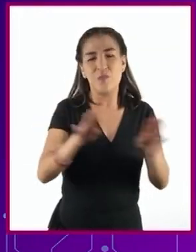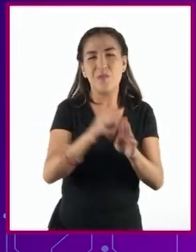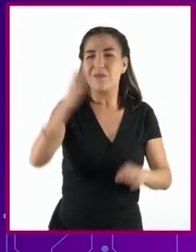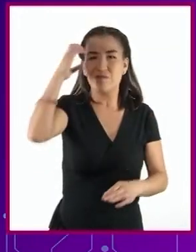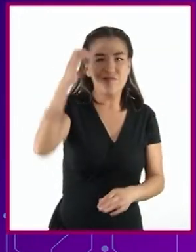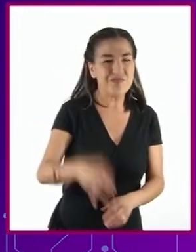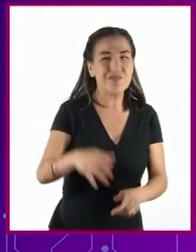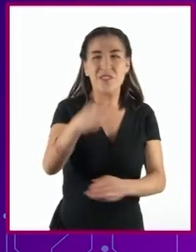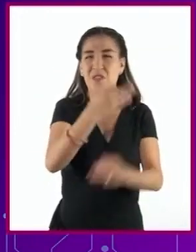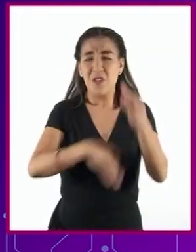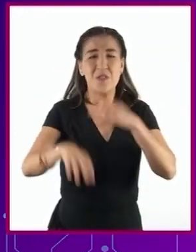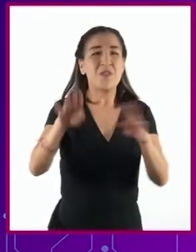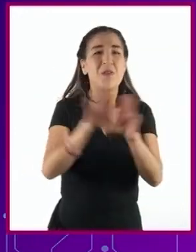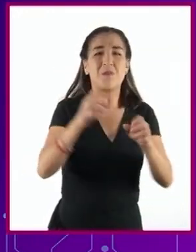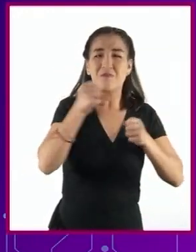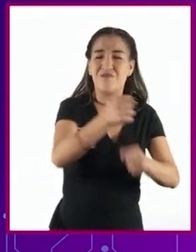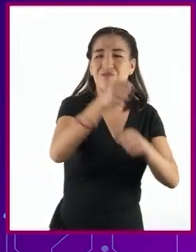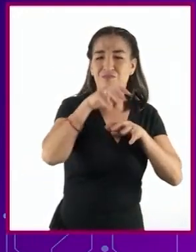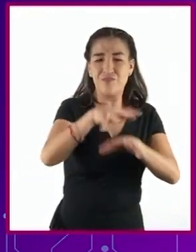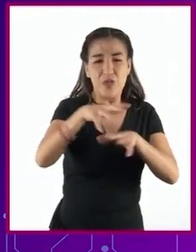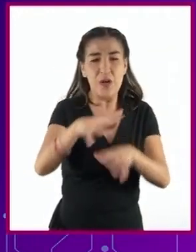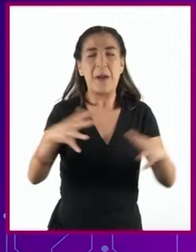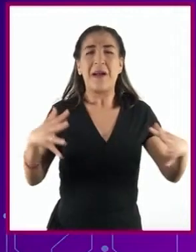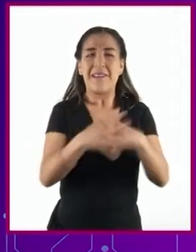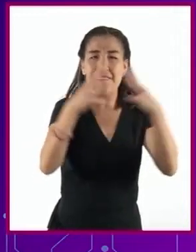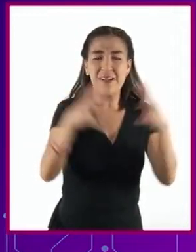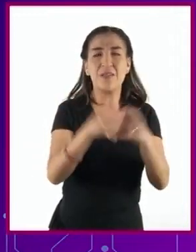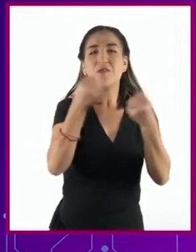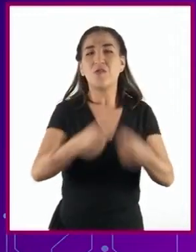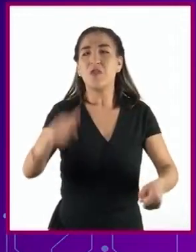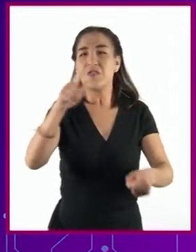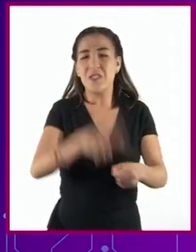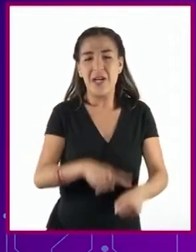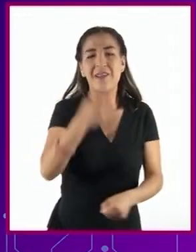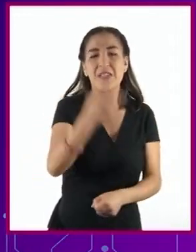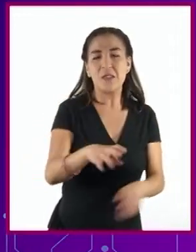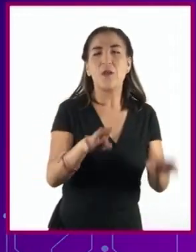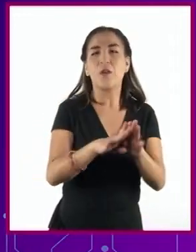esta violencia social que confundimos con la estabilidad